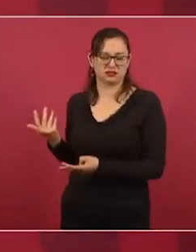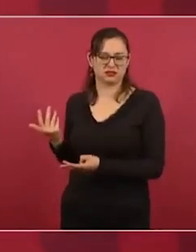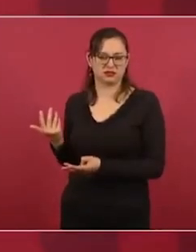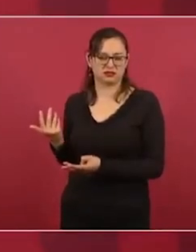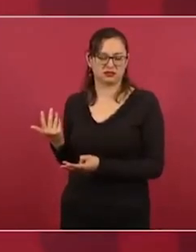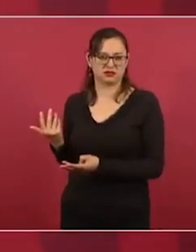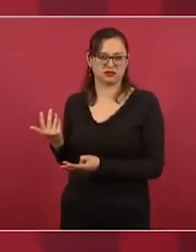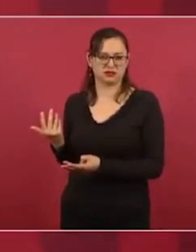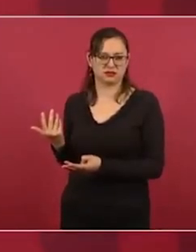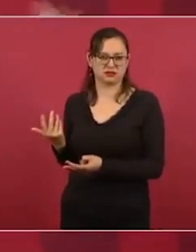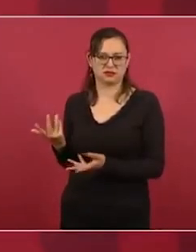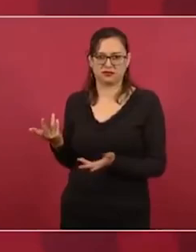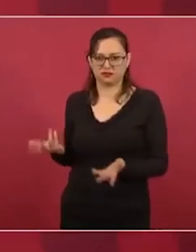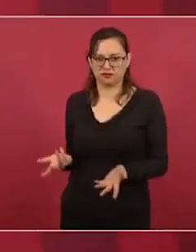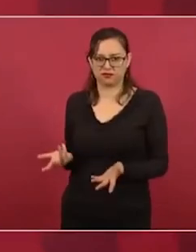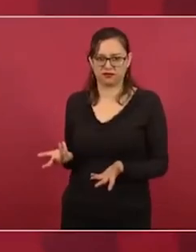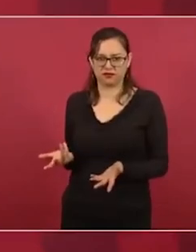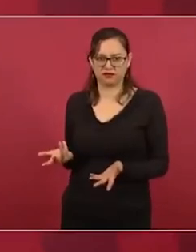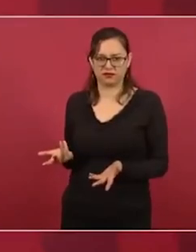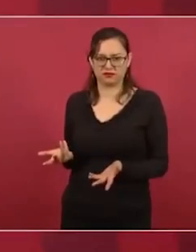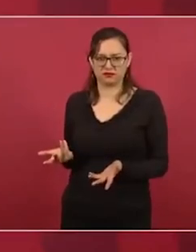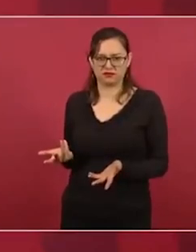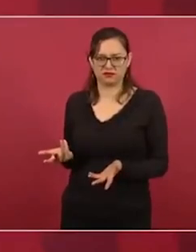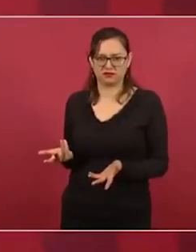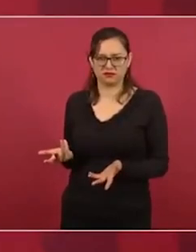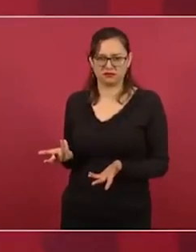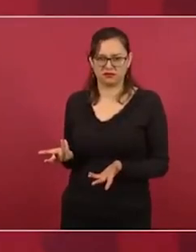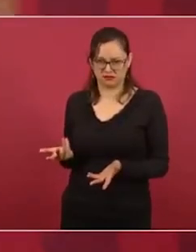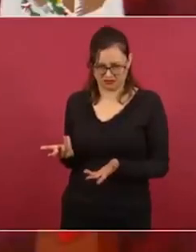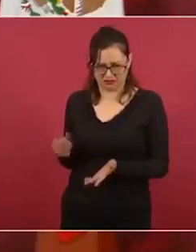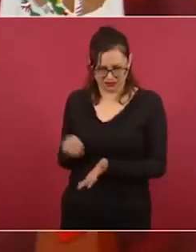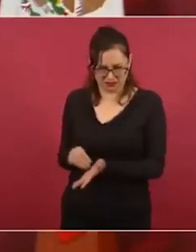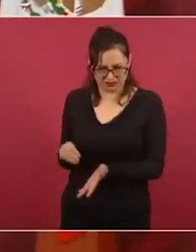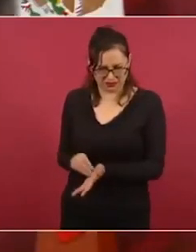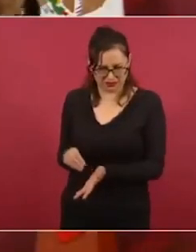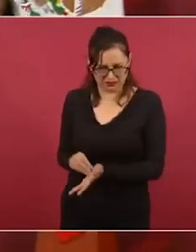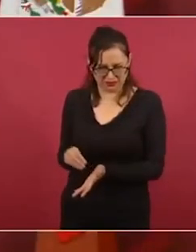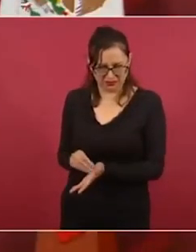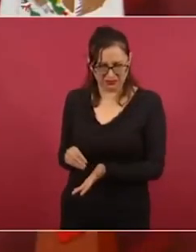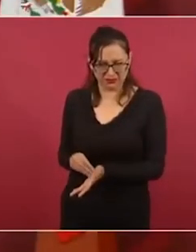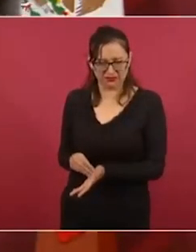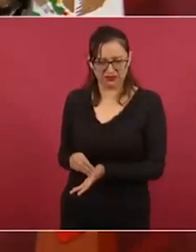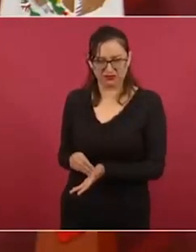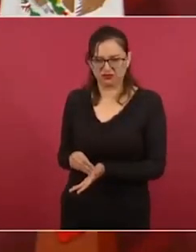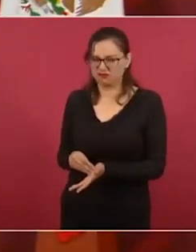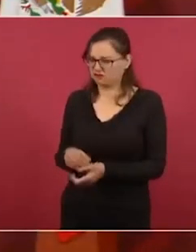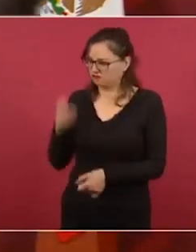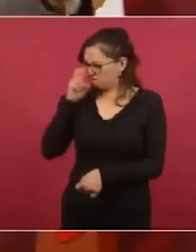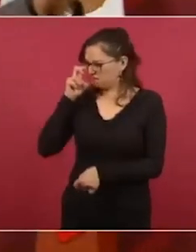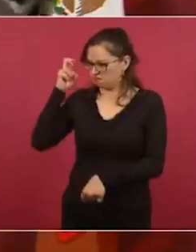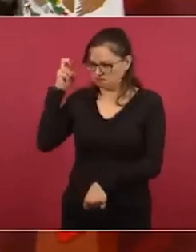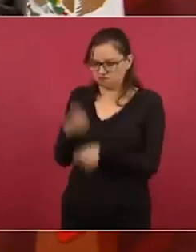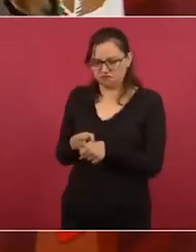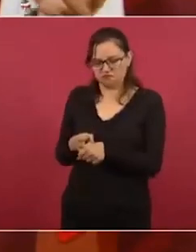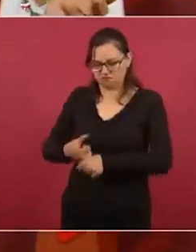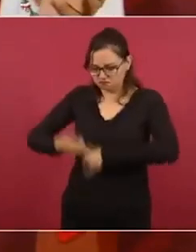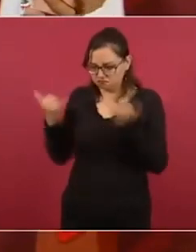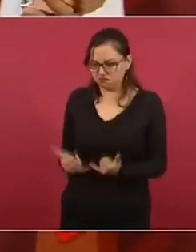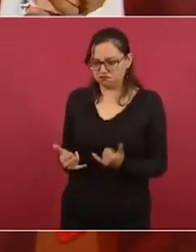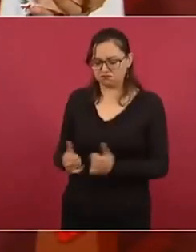Nosotros en estos tiempos vamos a desaprovechar